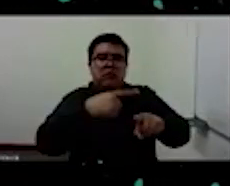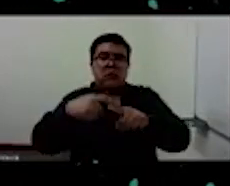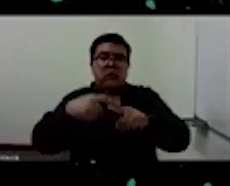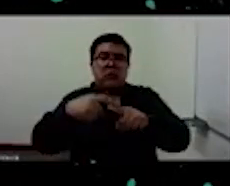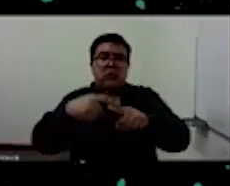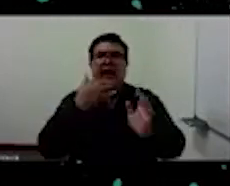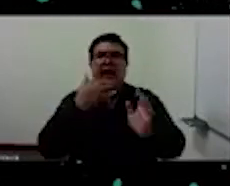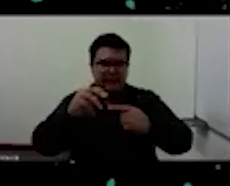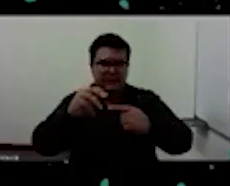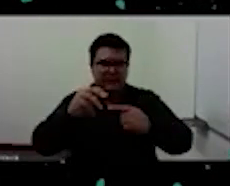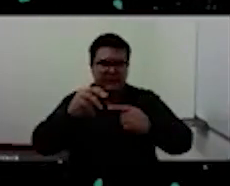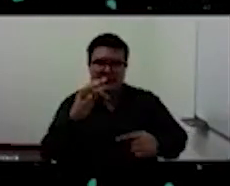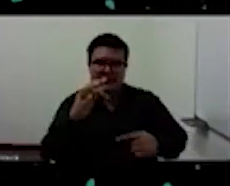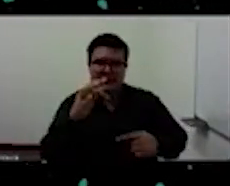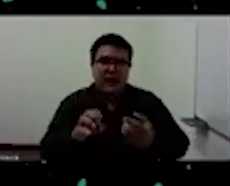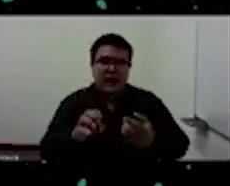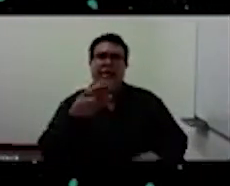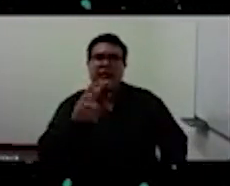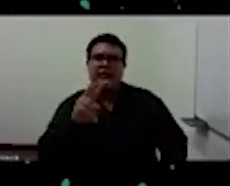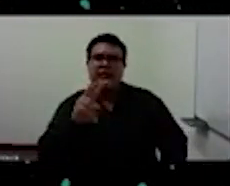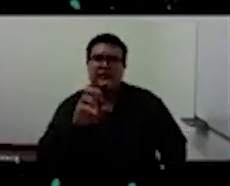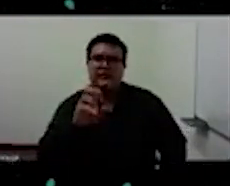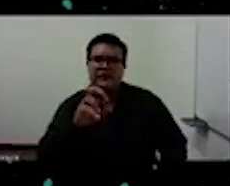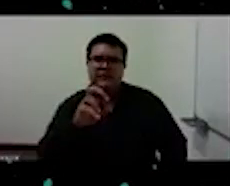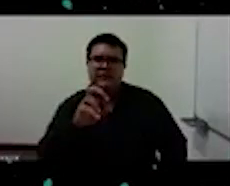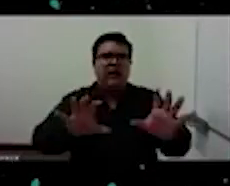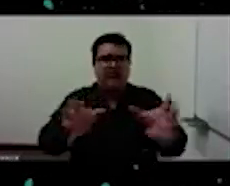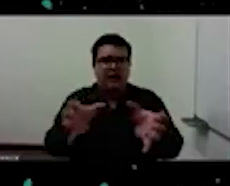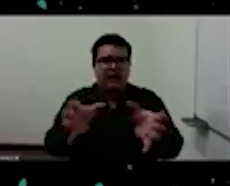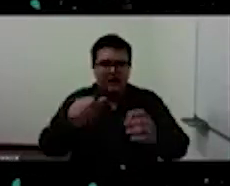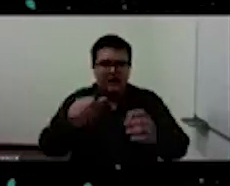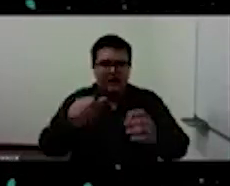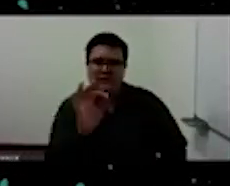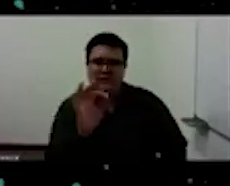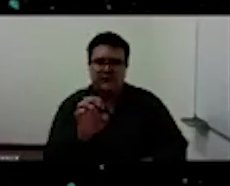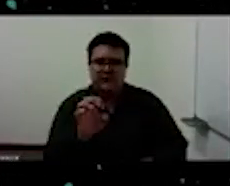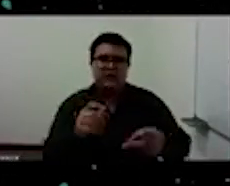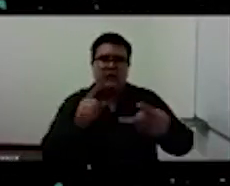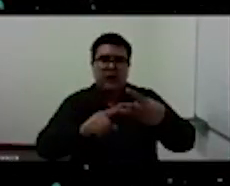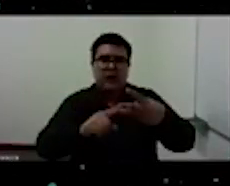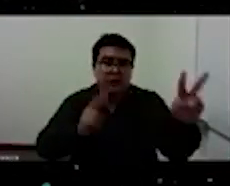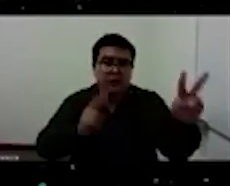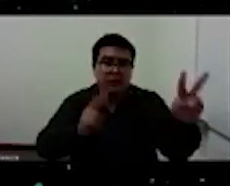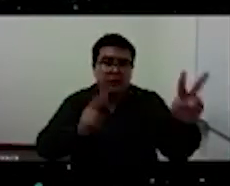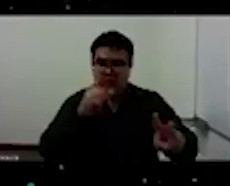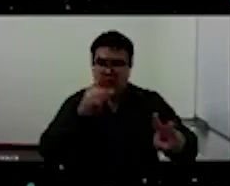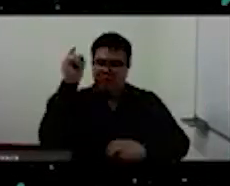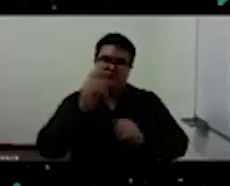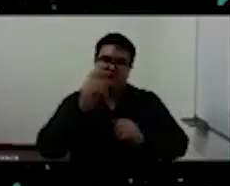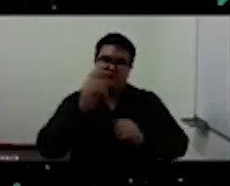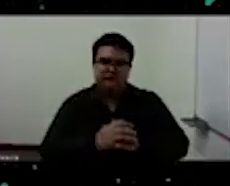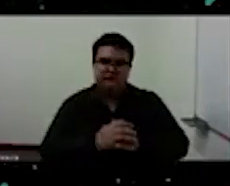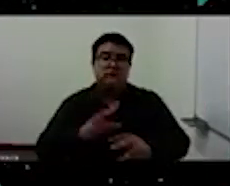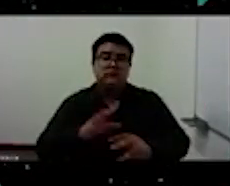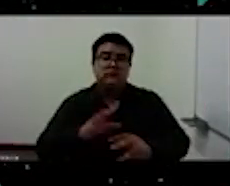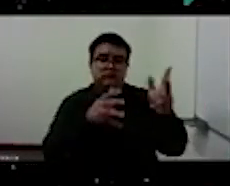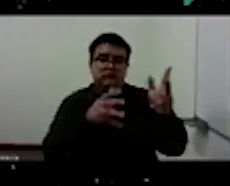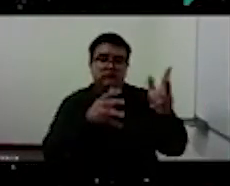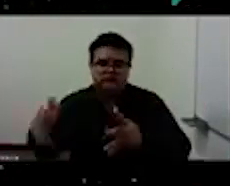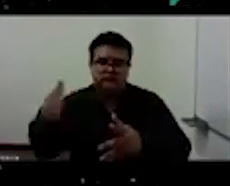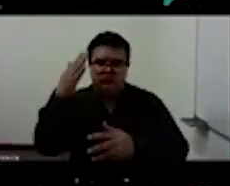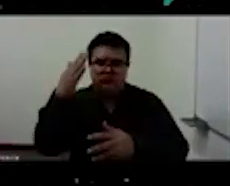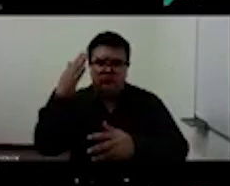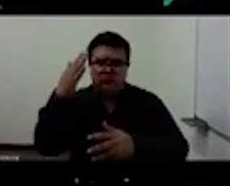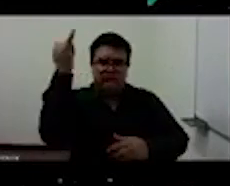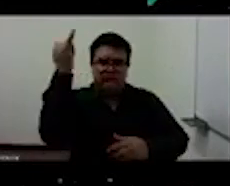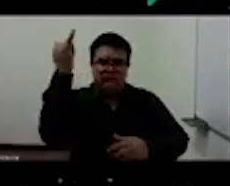Atraverso, Radio Alice y TV Orfeu. Impartió clases en la Academia de Bellas